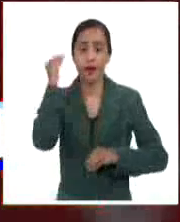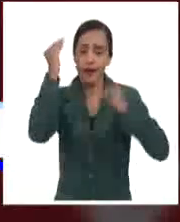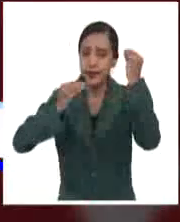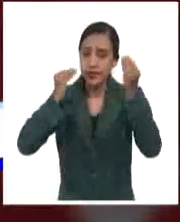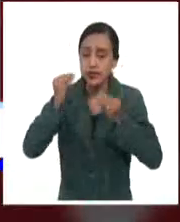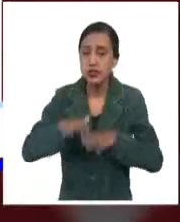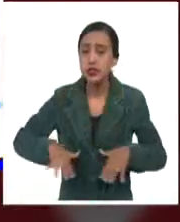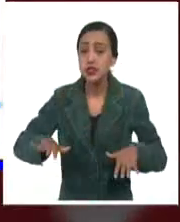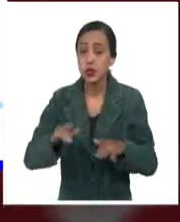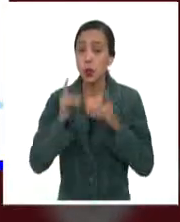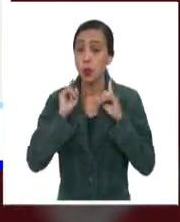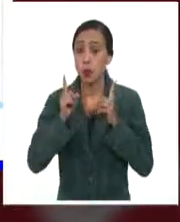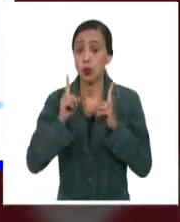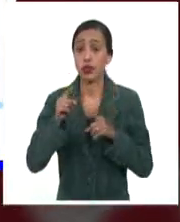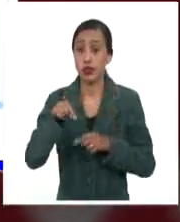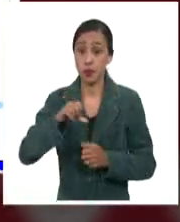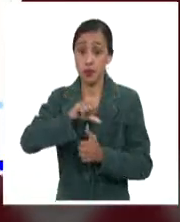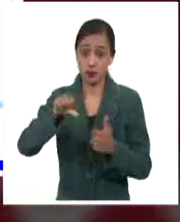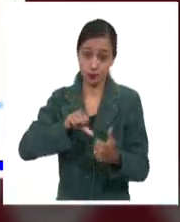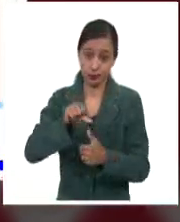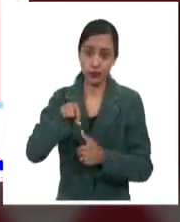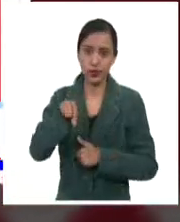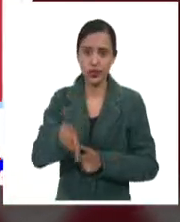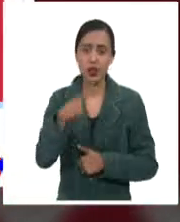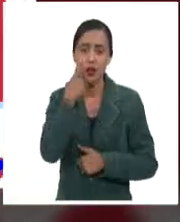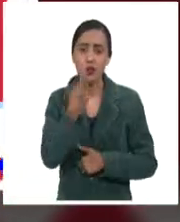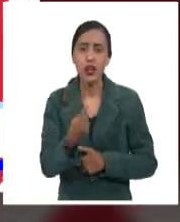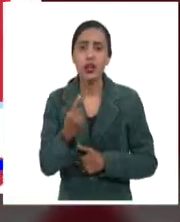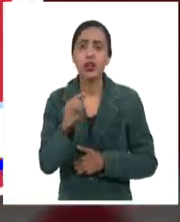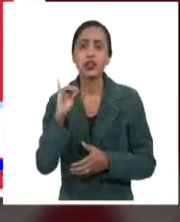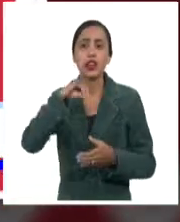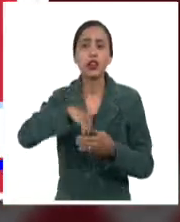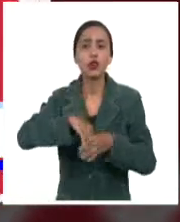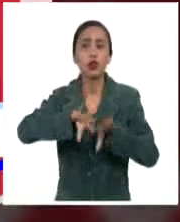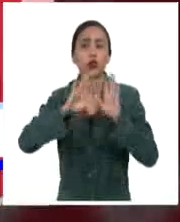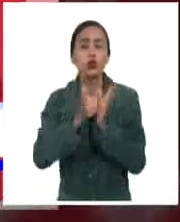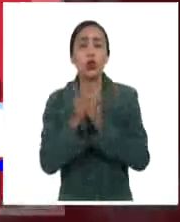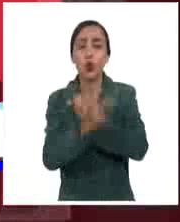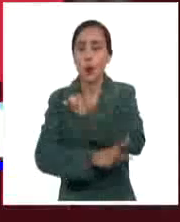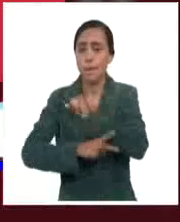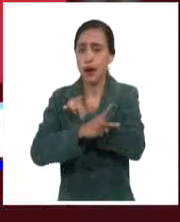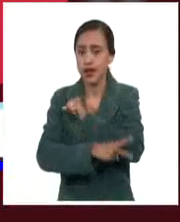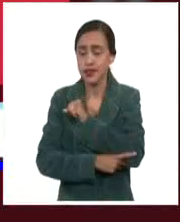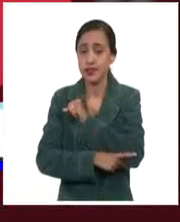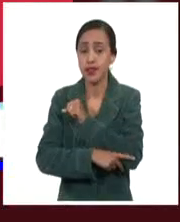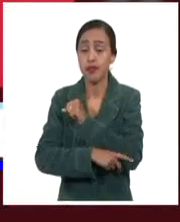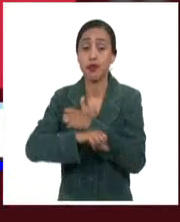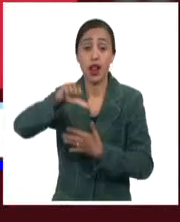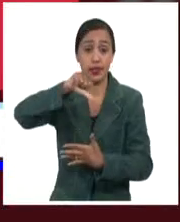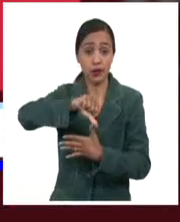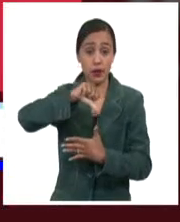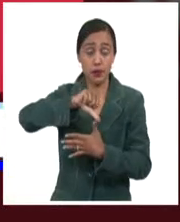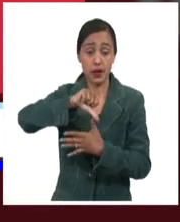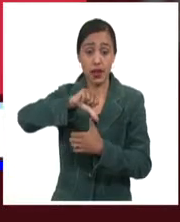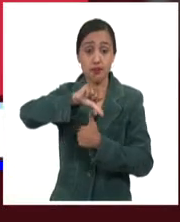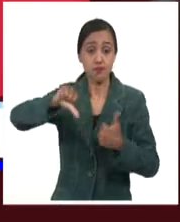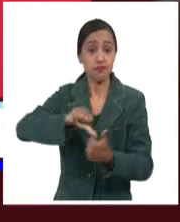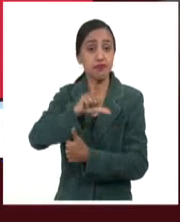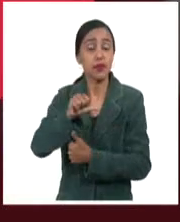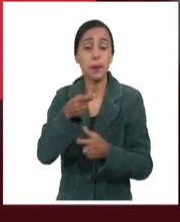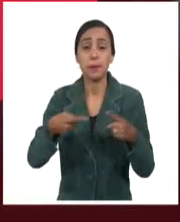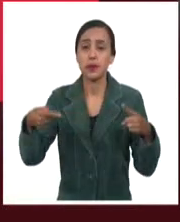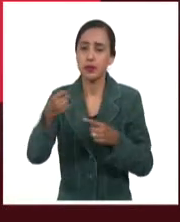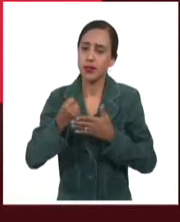política en la región. El ALBA-TCP es una plataforma de integración de los países latinoamericanos y caribeños. Pone énfasis en la solidaridad,